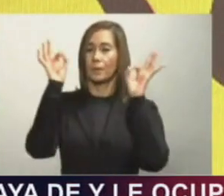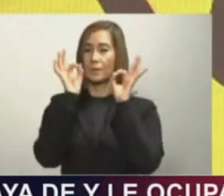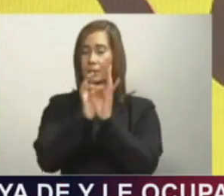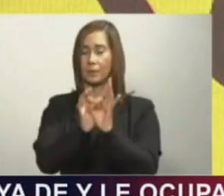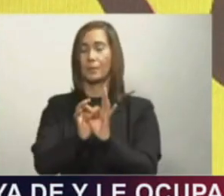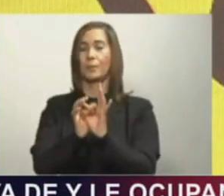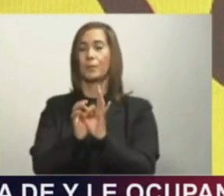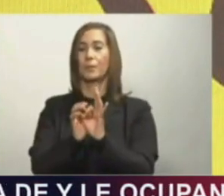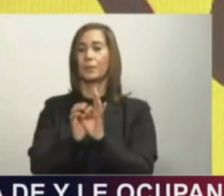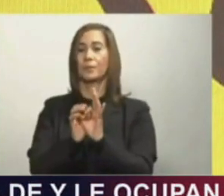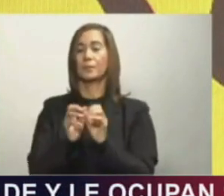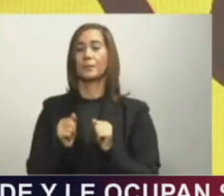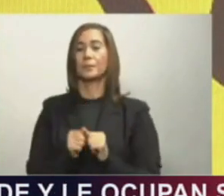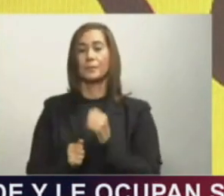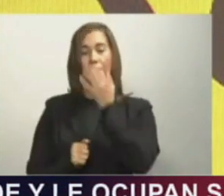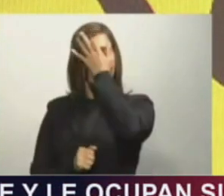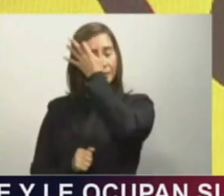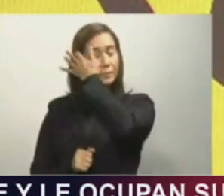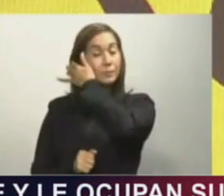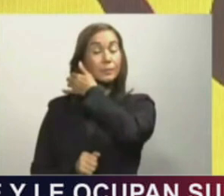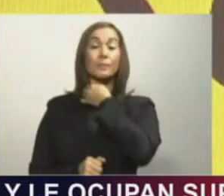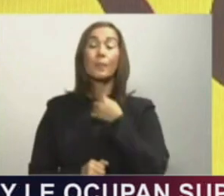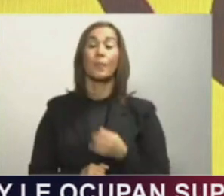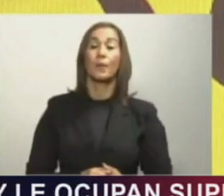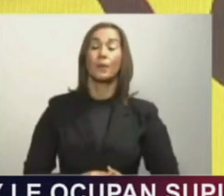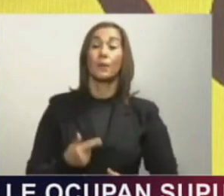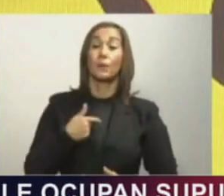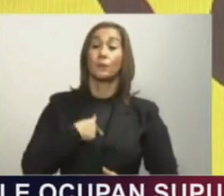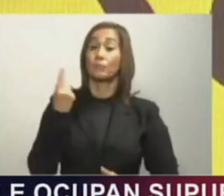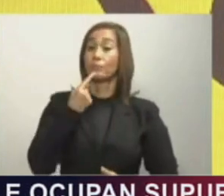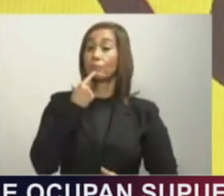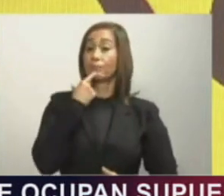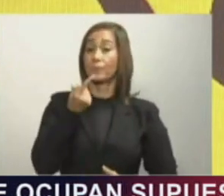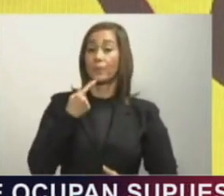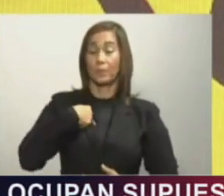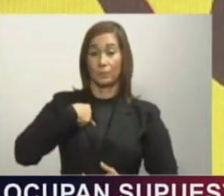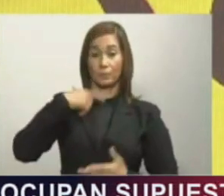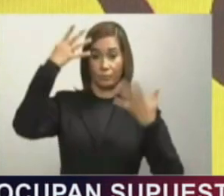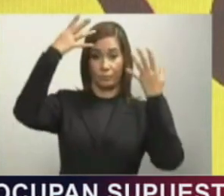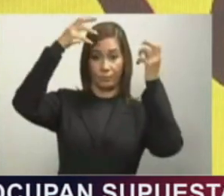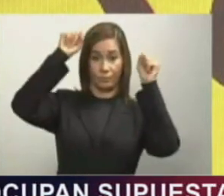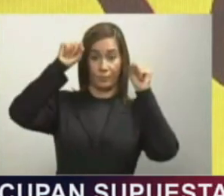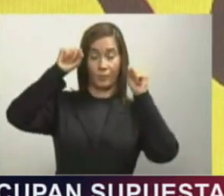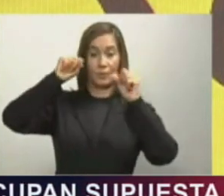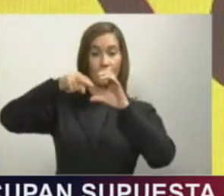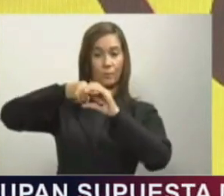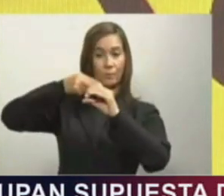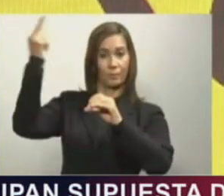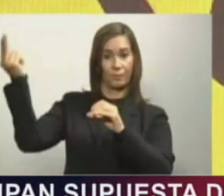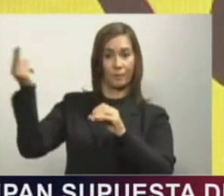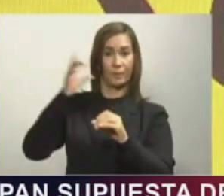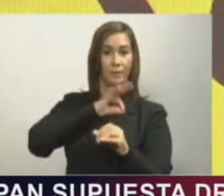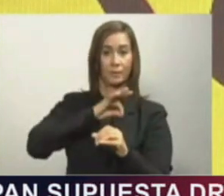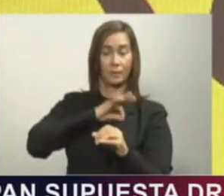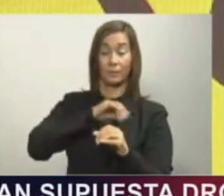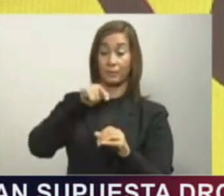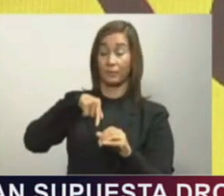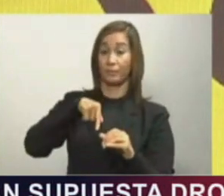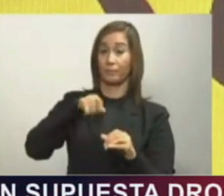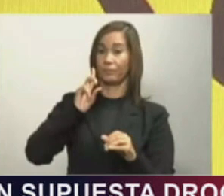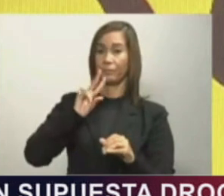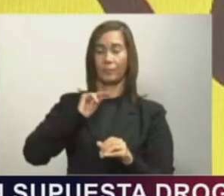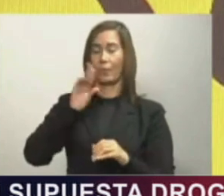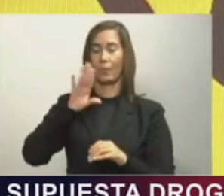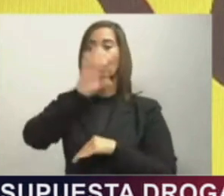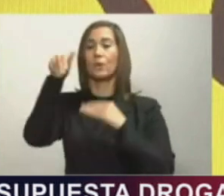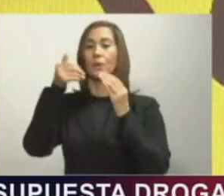más noble. siempre dije que bajo mi presidencia nadie se quedaría al margen de los beneficios que genera este país con